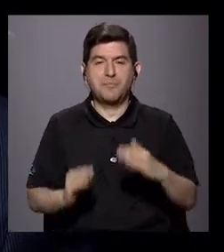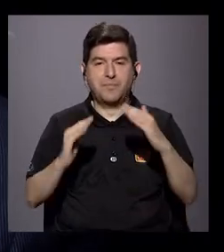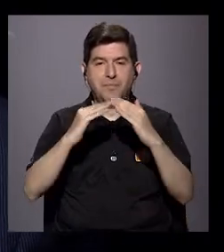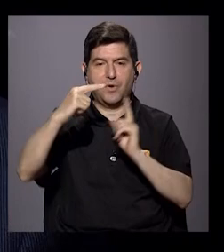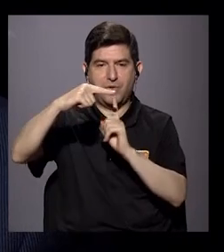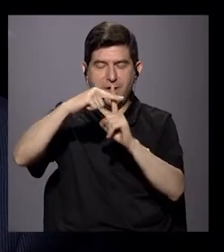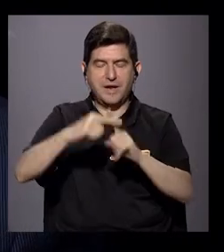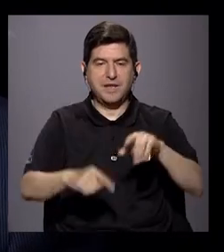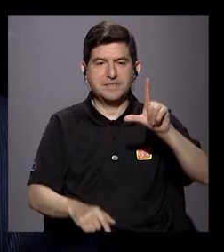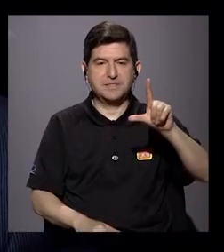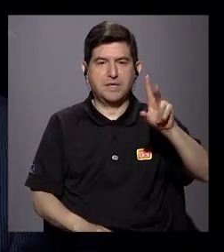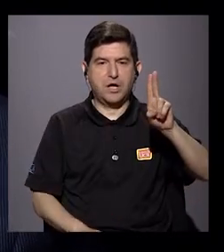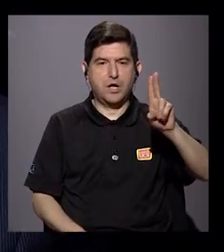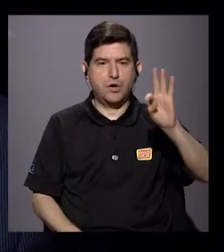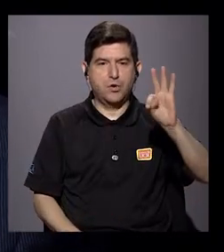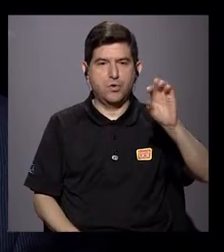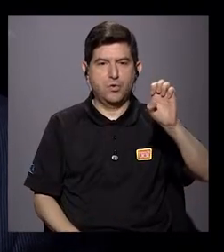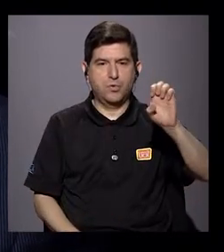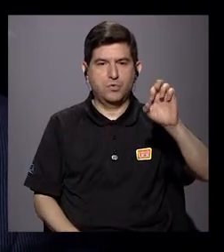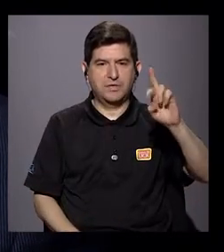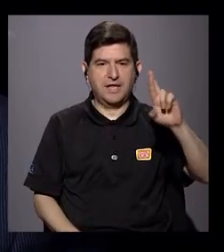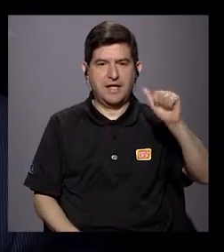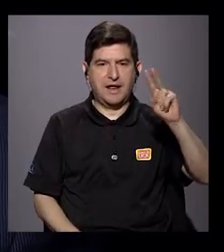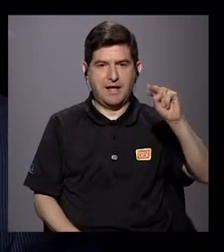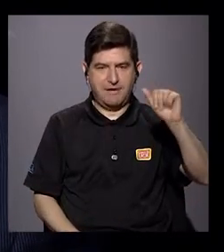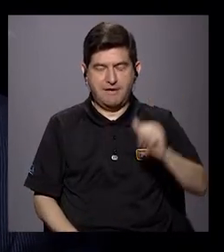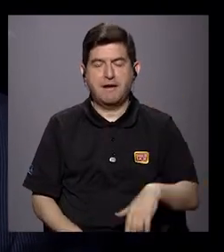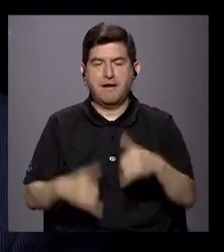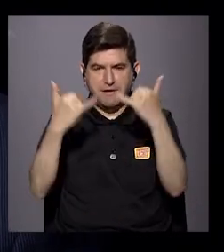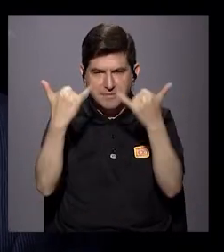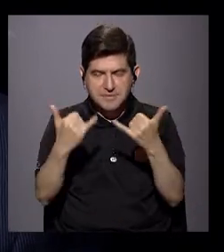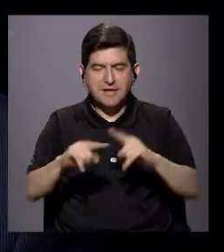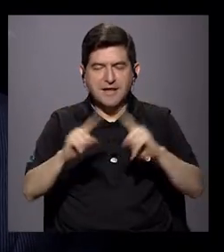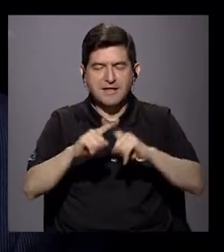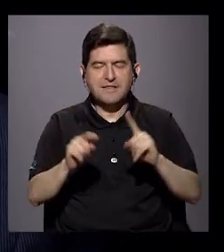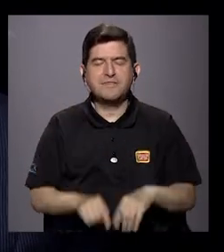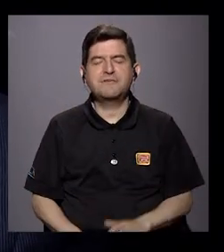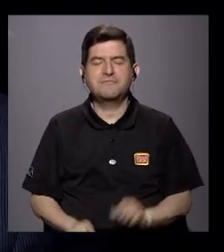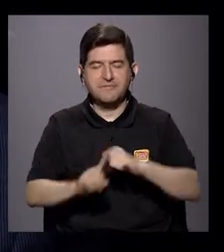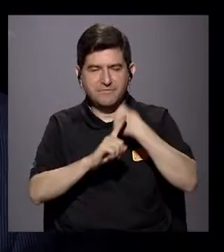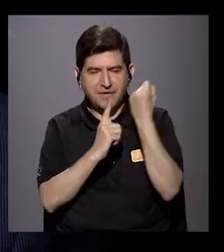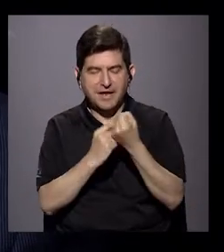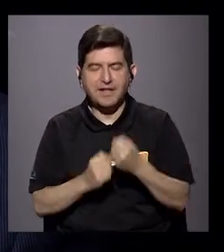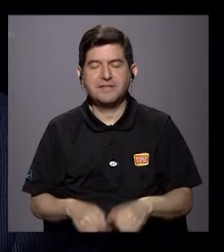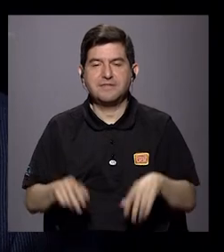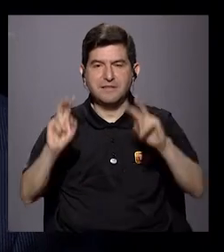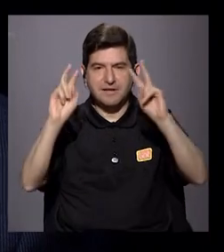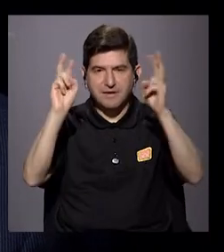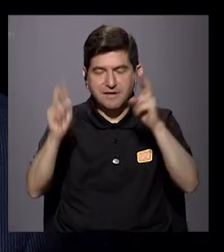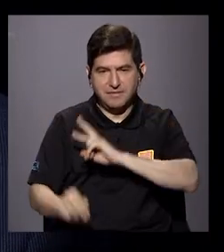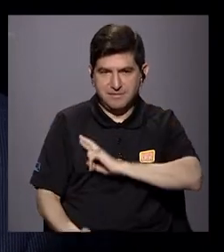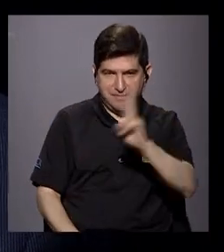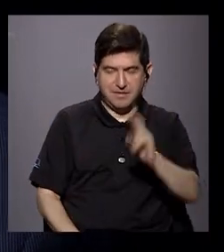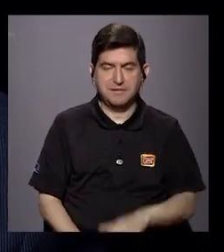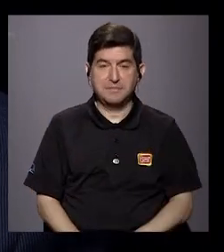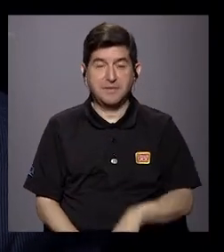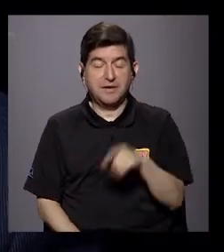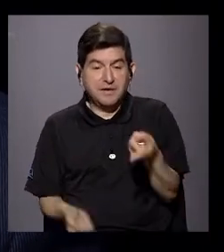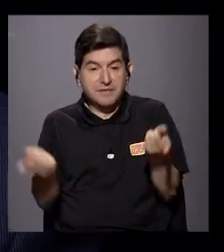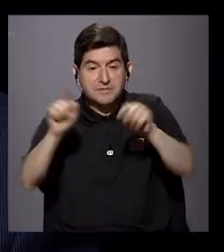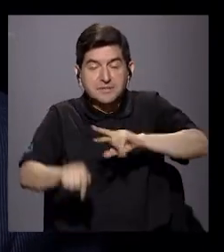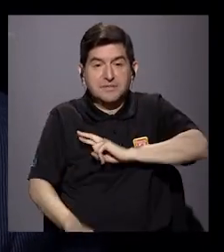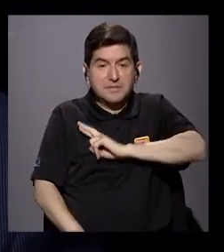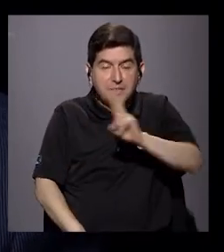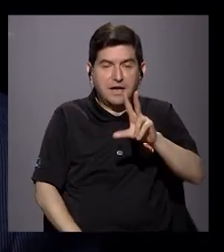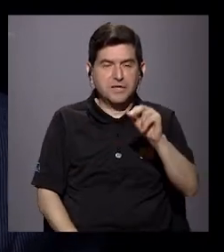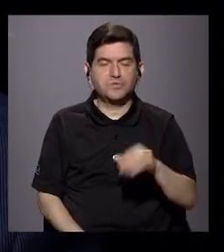Luterana y otras agrupaciones adicionales que han empezado a dar una cara distinta al tema de la religión, ¿verdad? Cómo la religión realmente